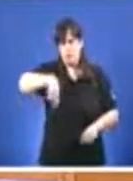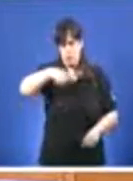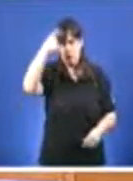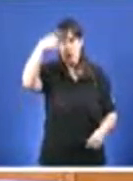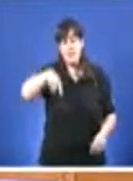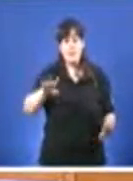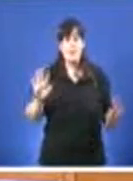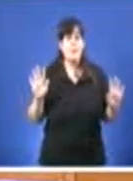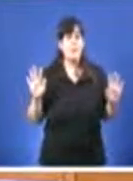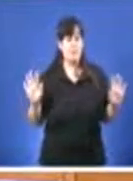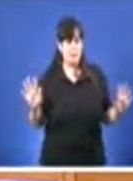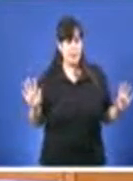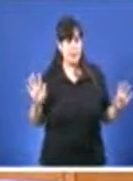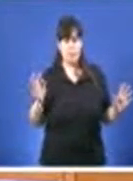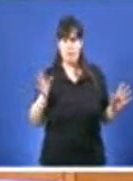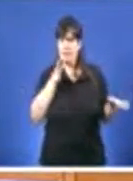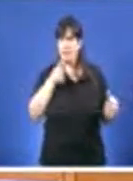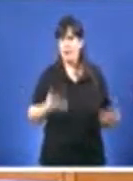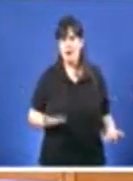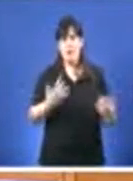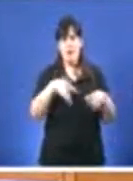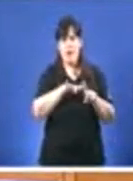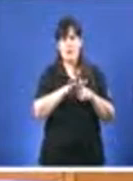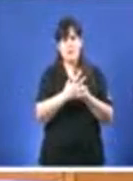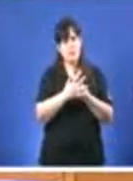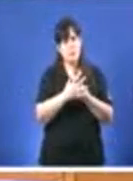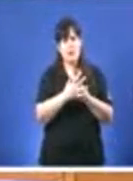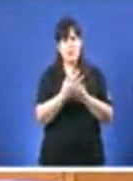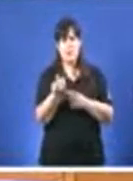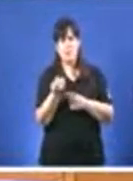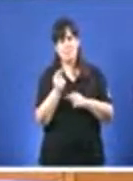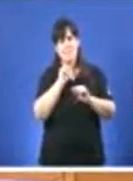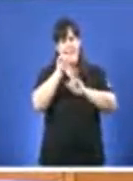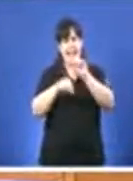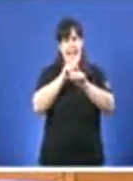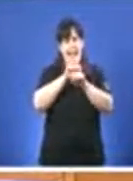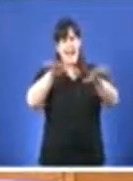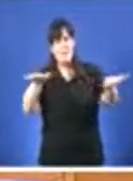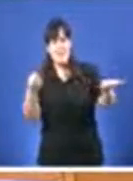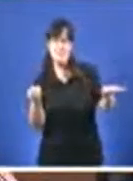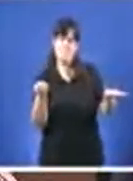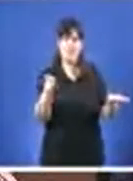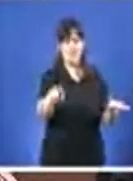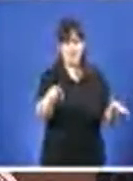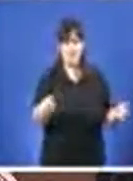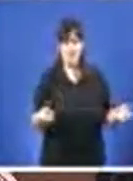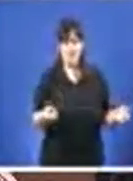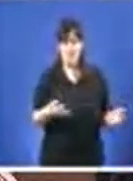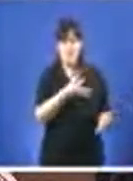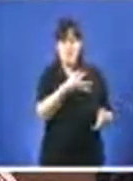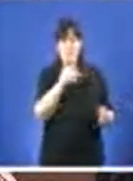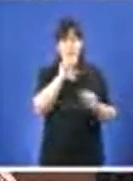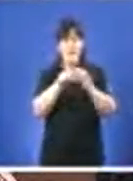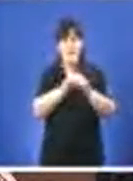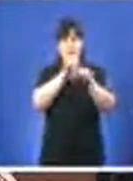diante dunha situación similar a unha epidemia. As epidemias non se combaten con panos